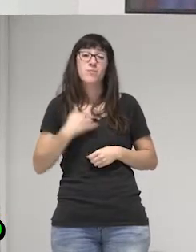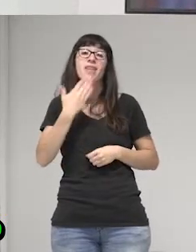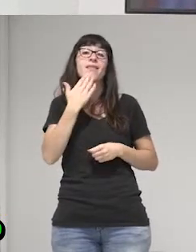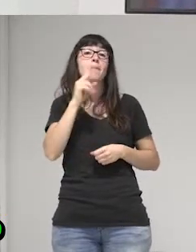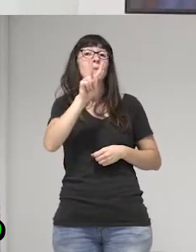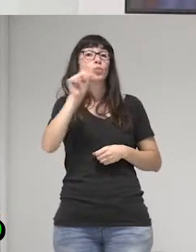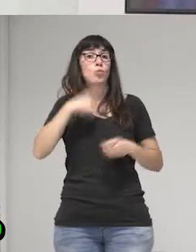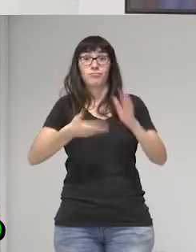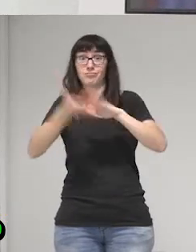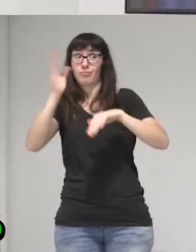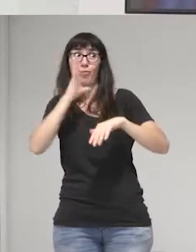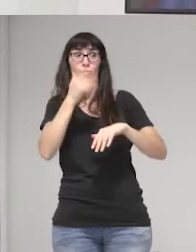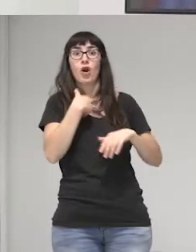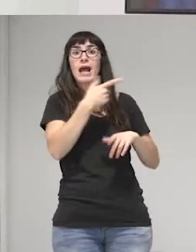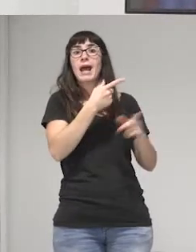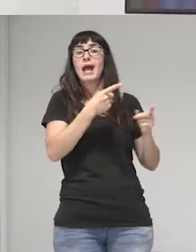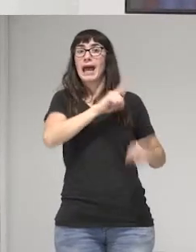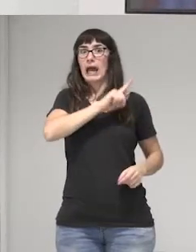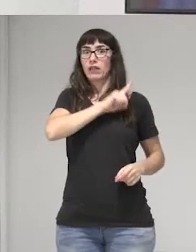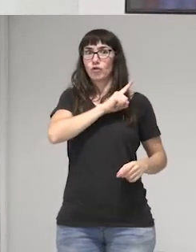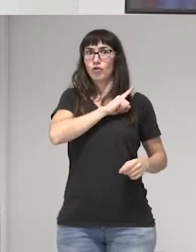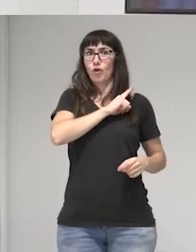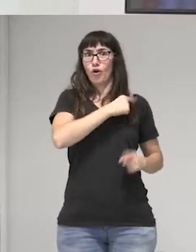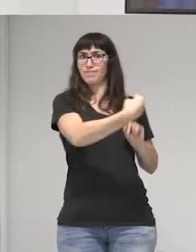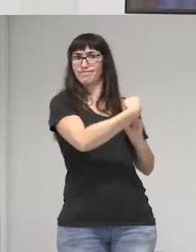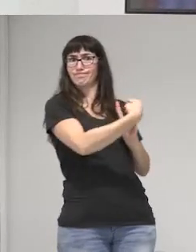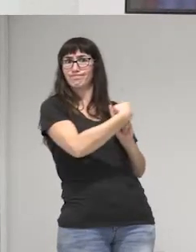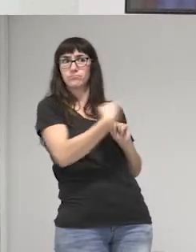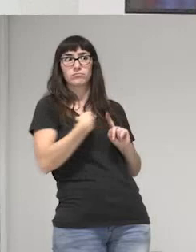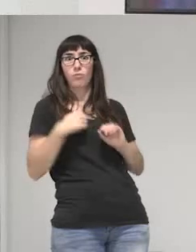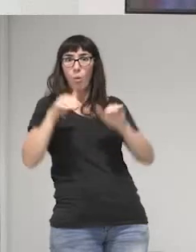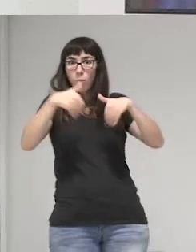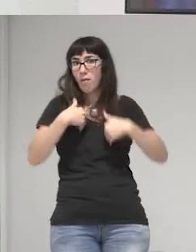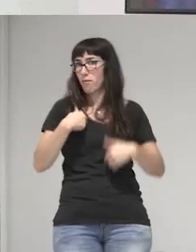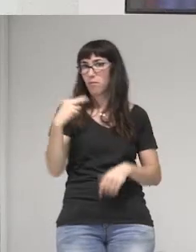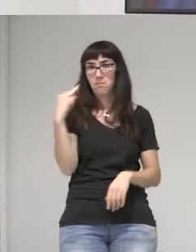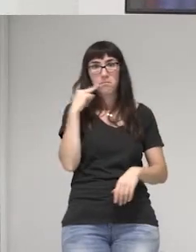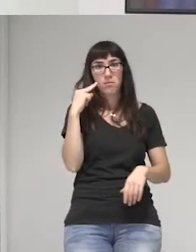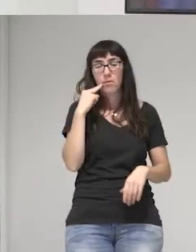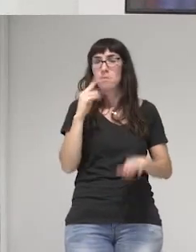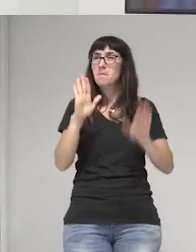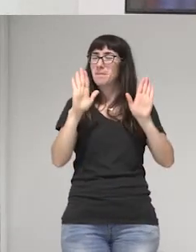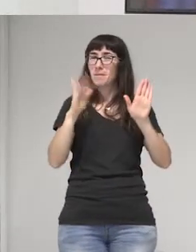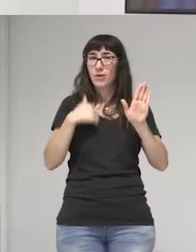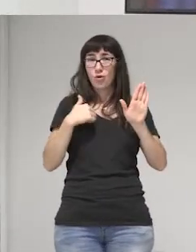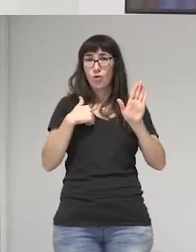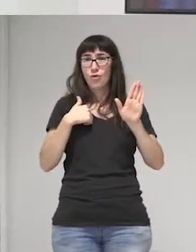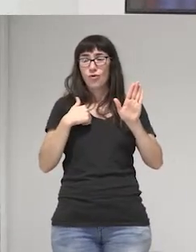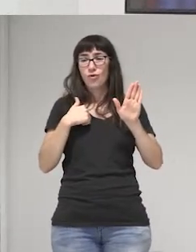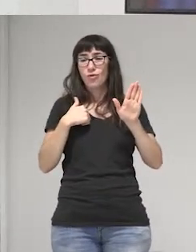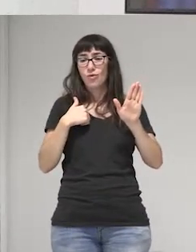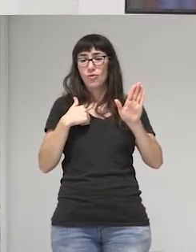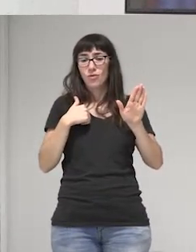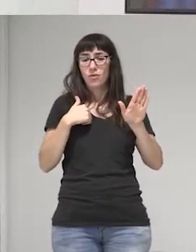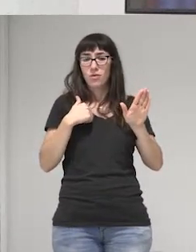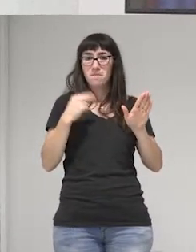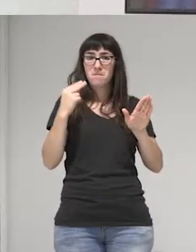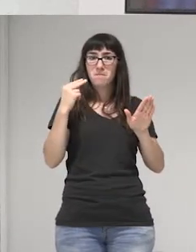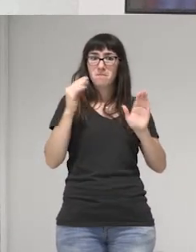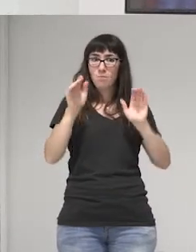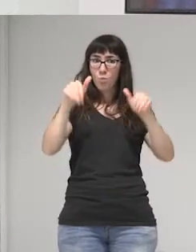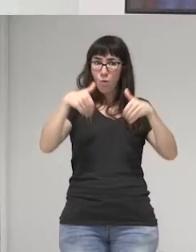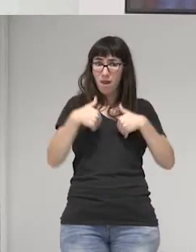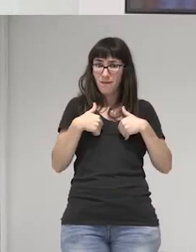me estaban persiguiendo el ejército. Y tenía miedo de regresar. Pero tenía más miedo de regresar siendo